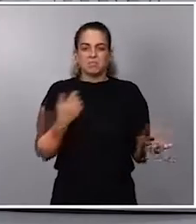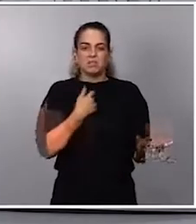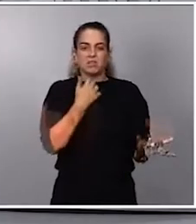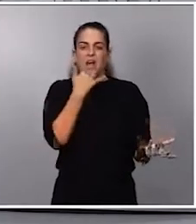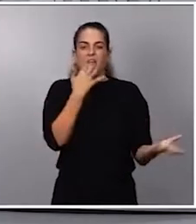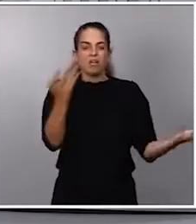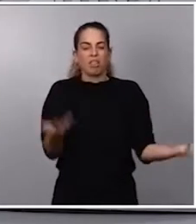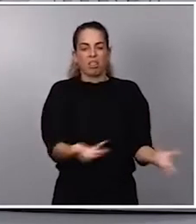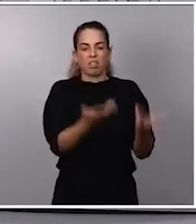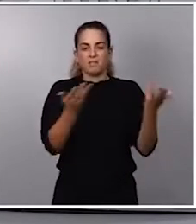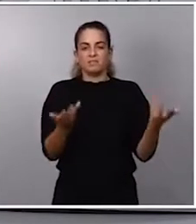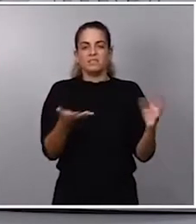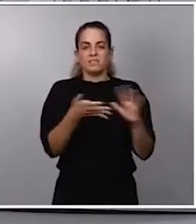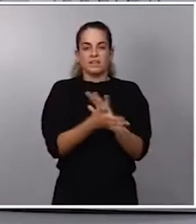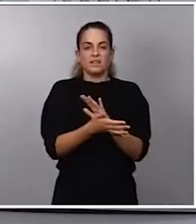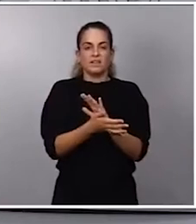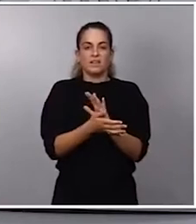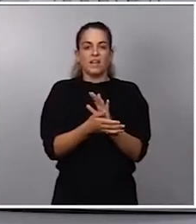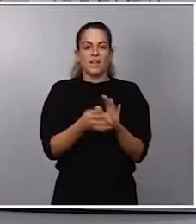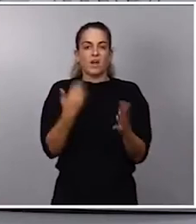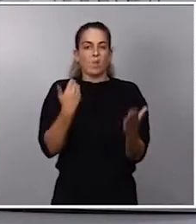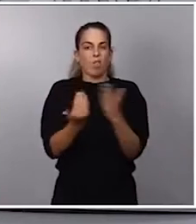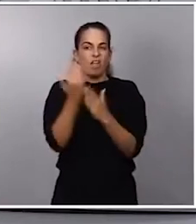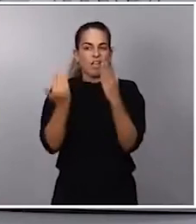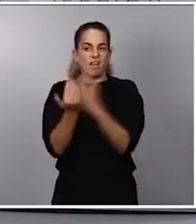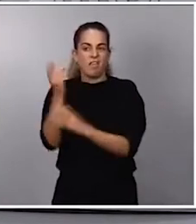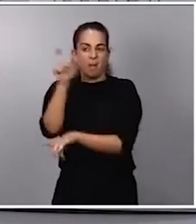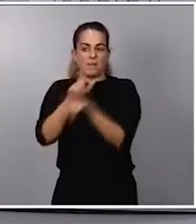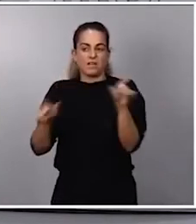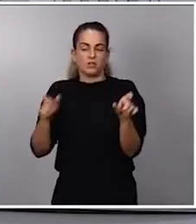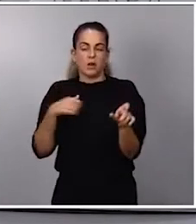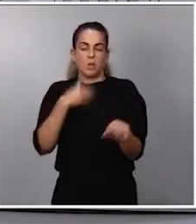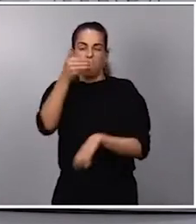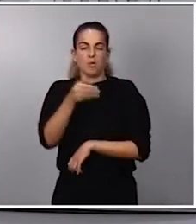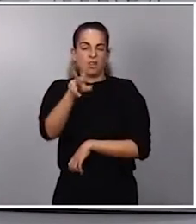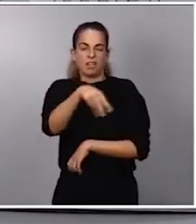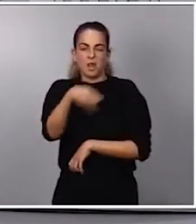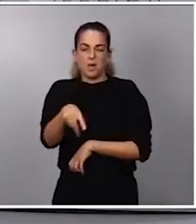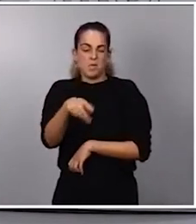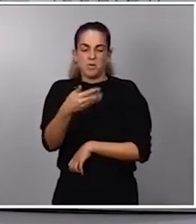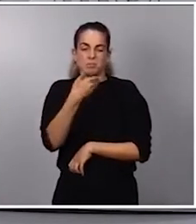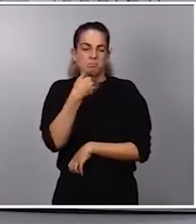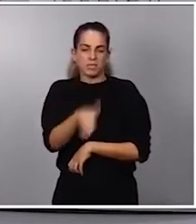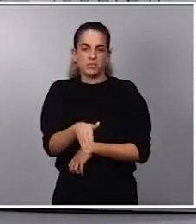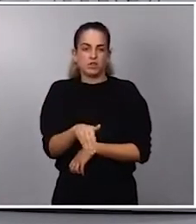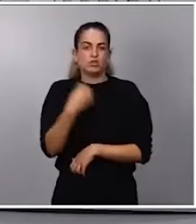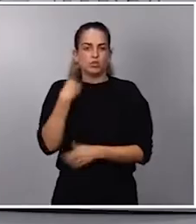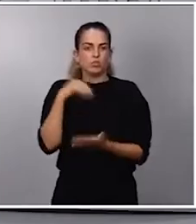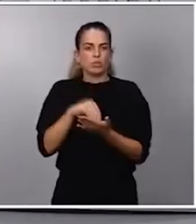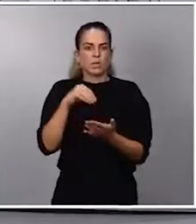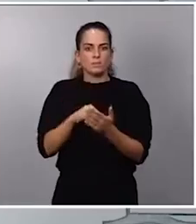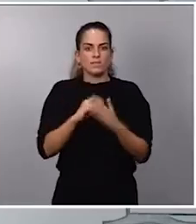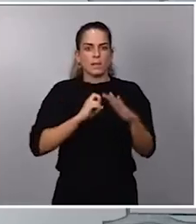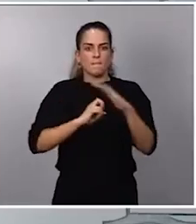la órbita del día a día de cada ciudadano, pero es que ahora ya, mire, yo a veces voy en metro, a veces voy en autobús,